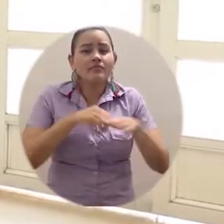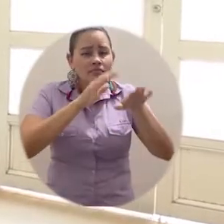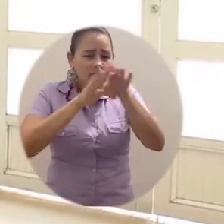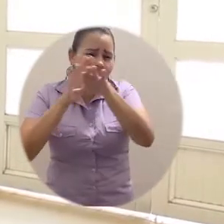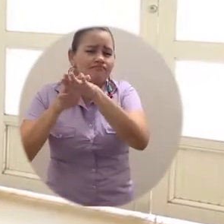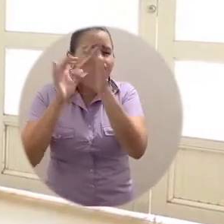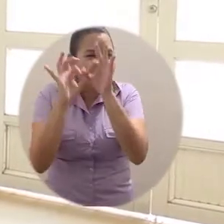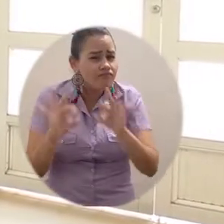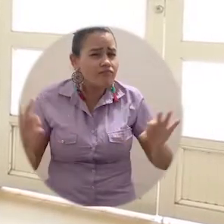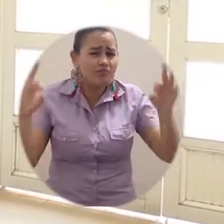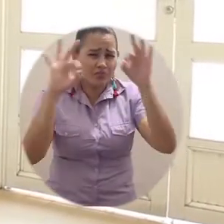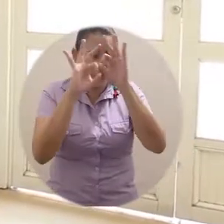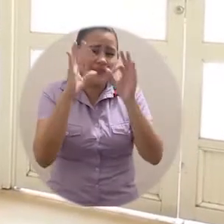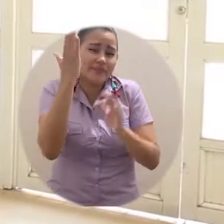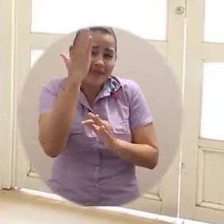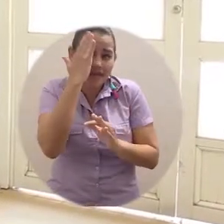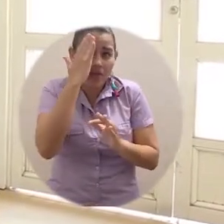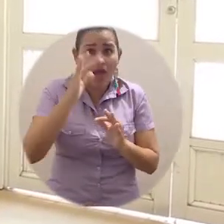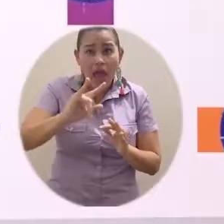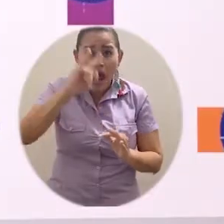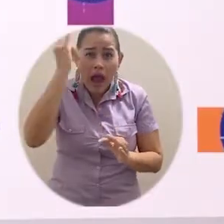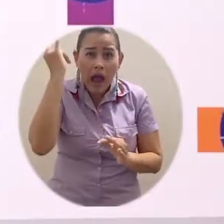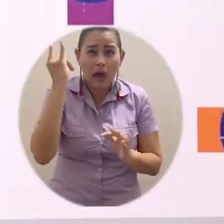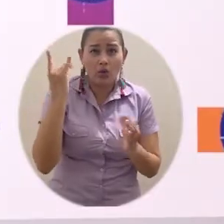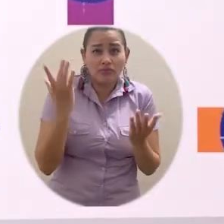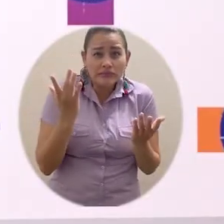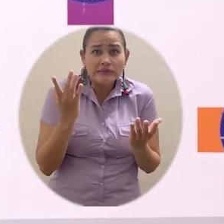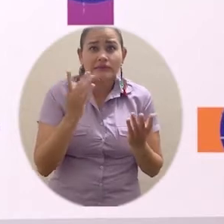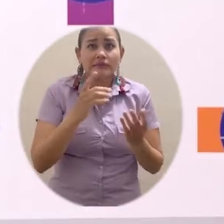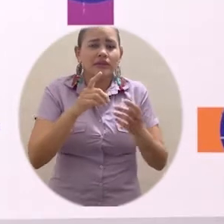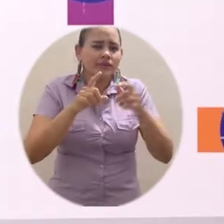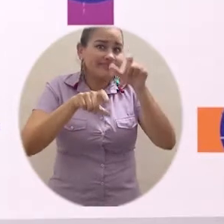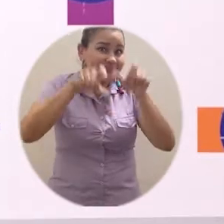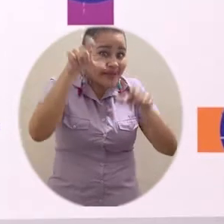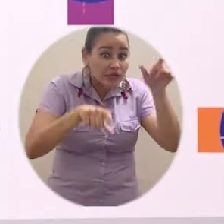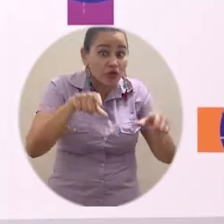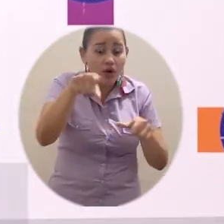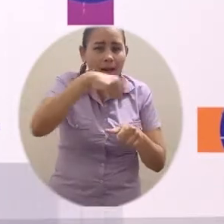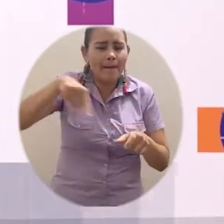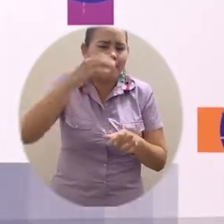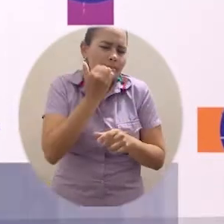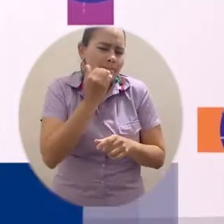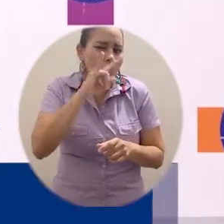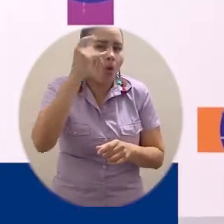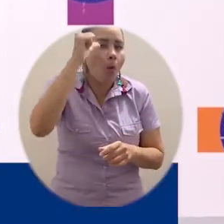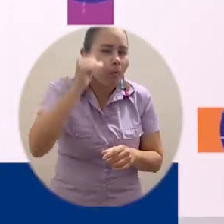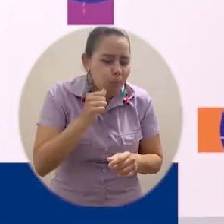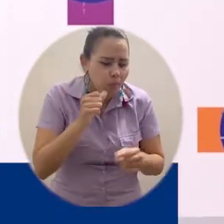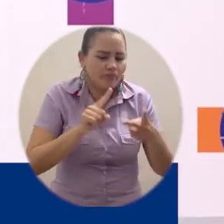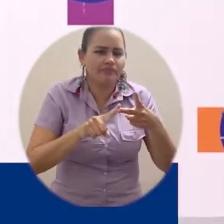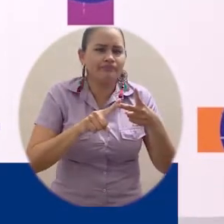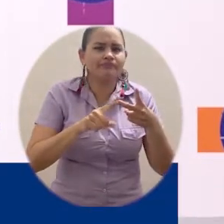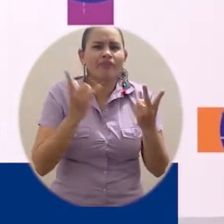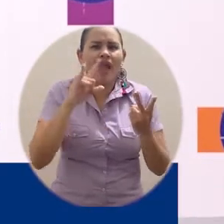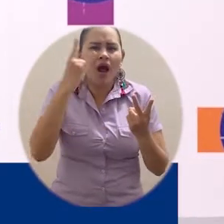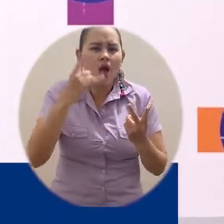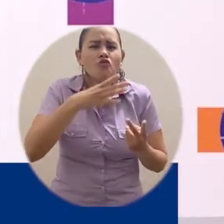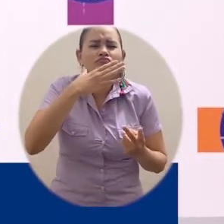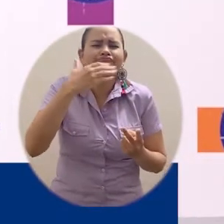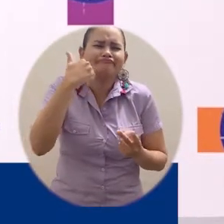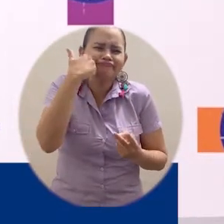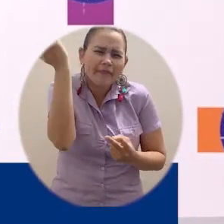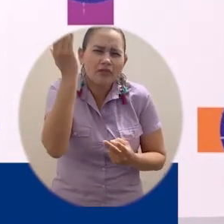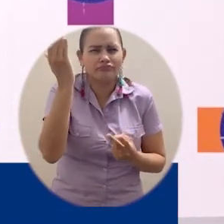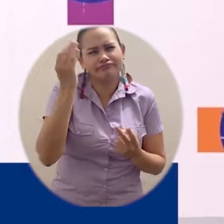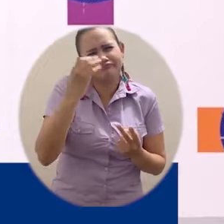totalmente de cualquier tipo de trabajo presencial a las poblaciones en riesgo, es decir, mujeres embarazadas, mayores de 60 años, personas con enfermedades